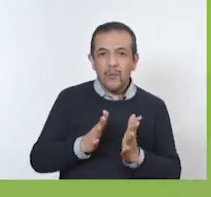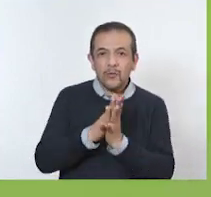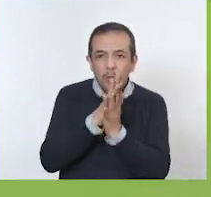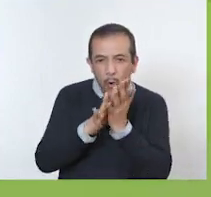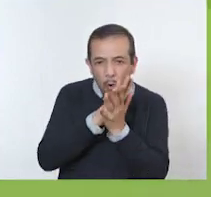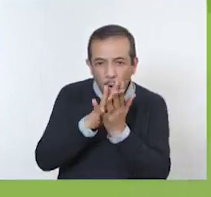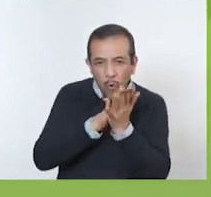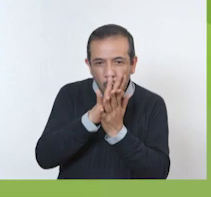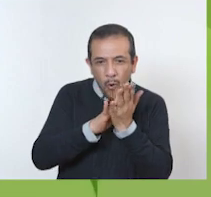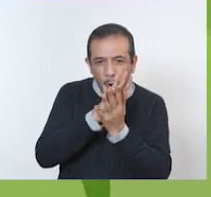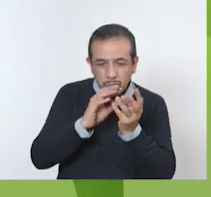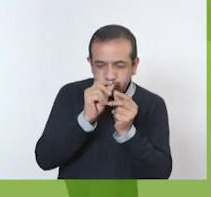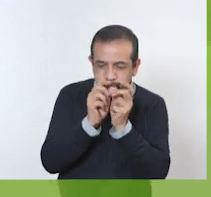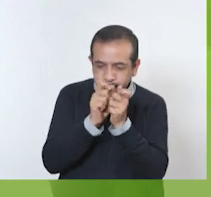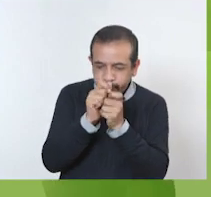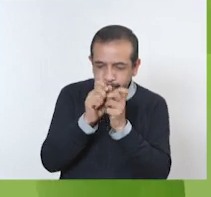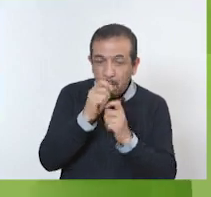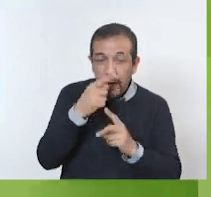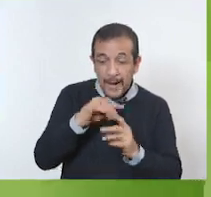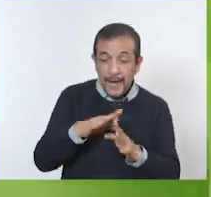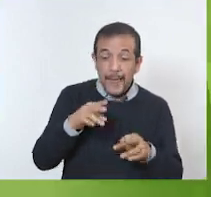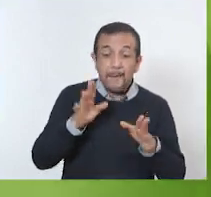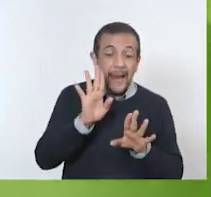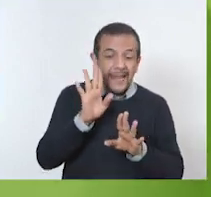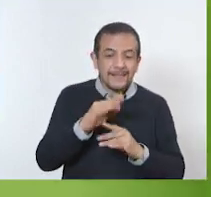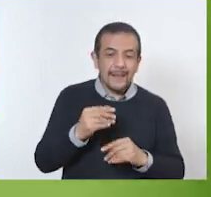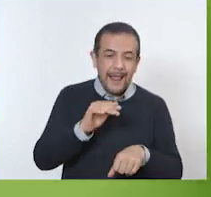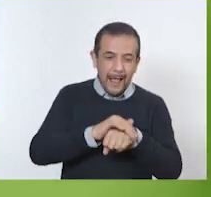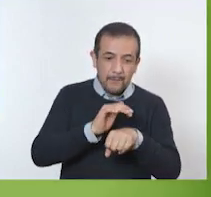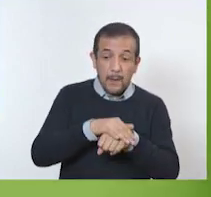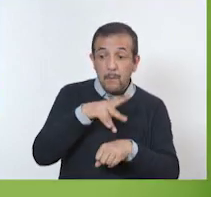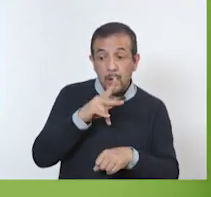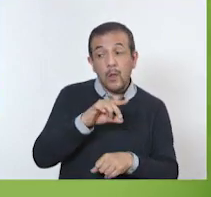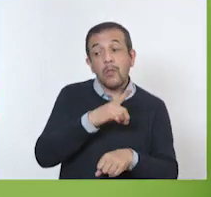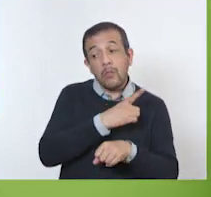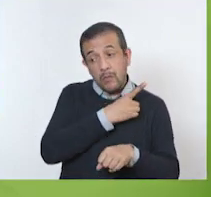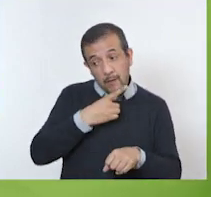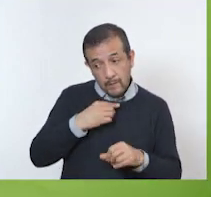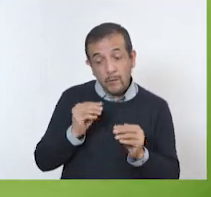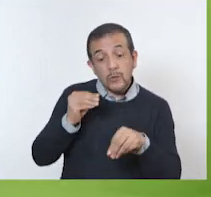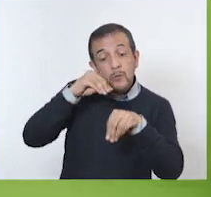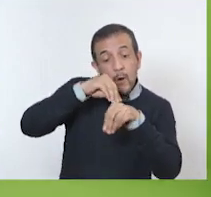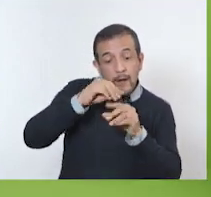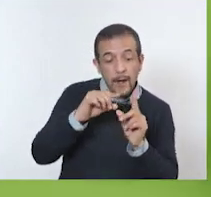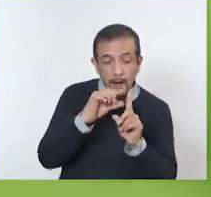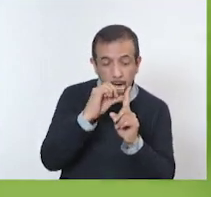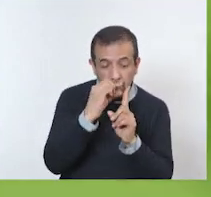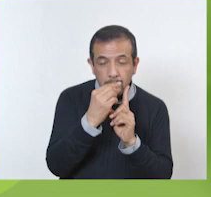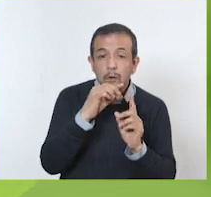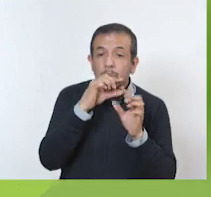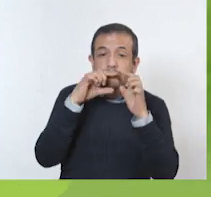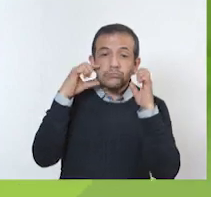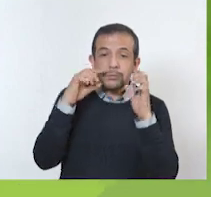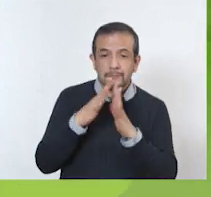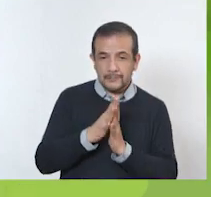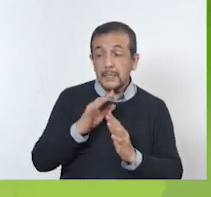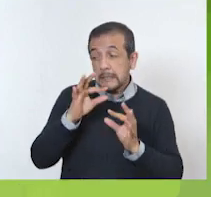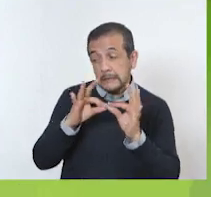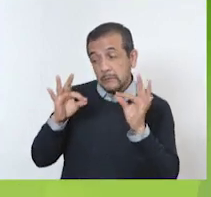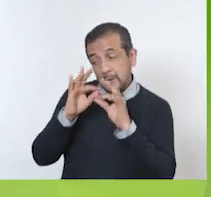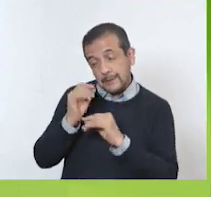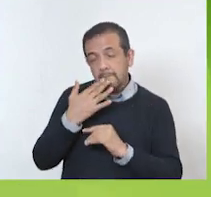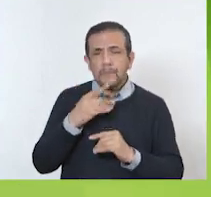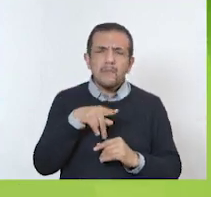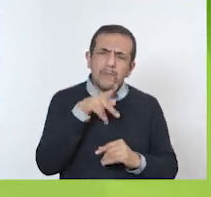plastilina que representan a nuestros amigos. Pero no te olvides que deben de tener cubrebocas. Claro. Eso es muy importante.